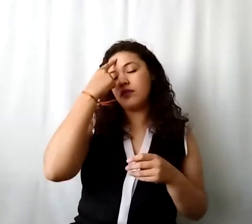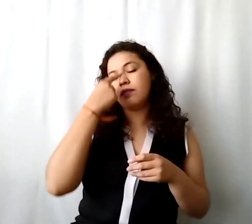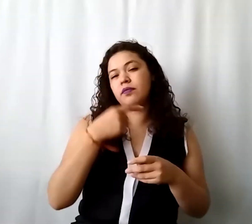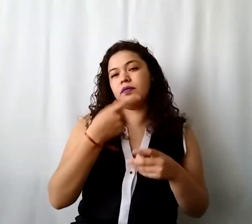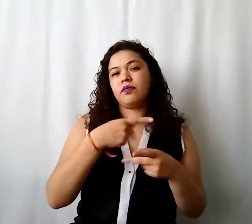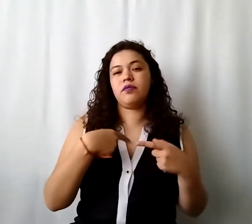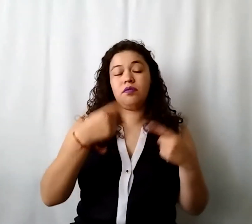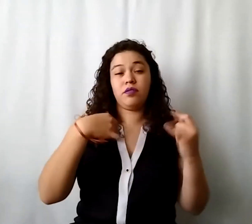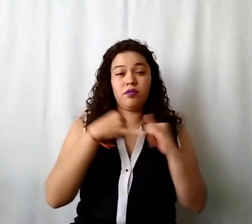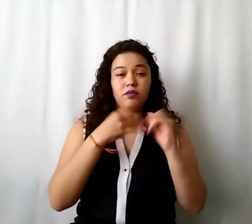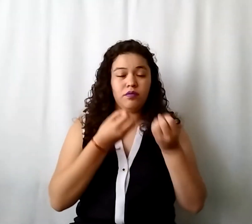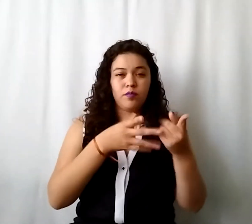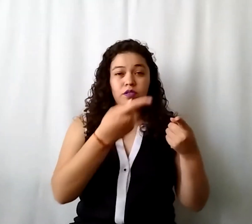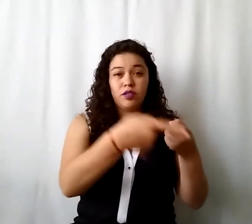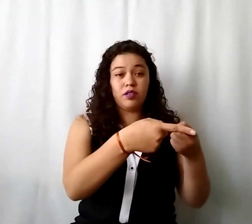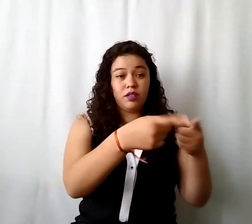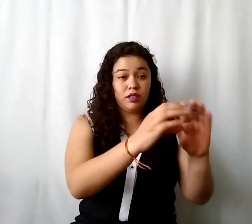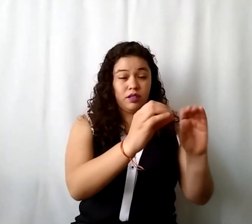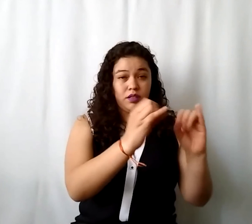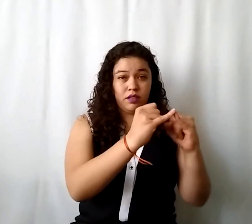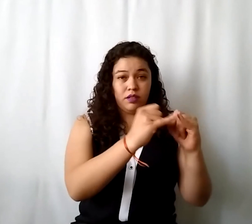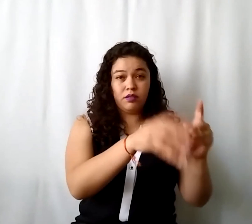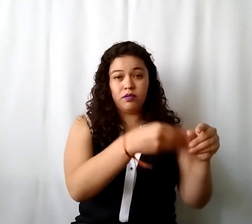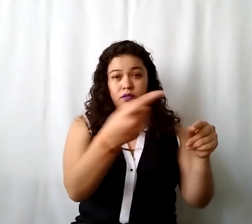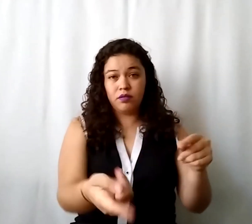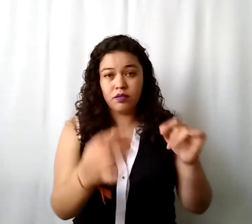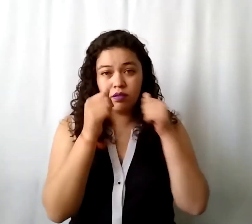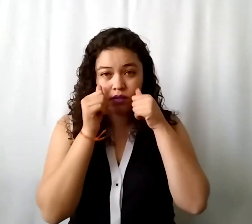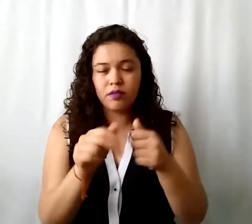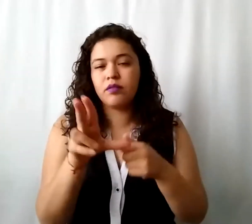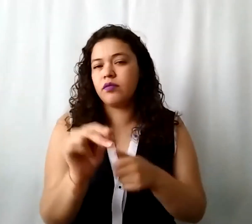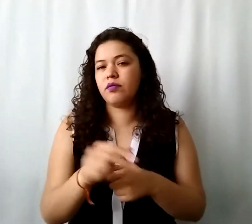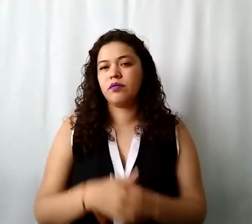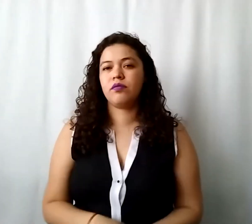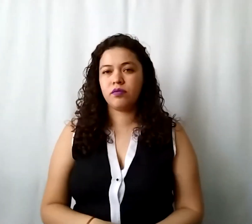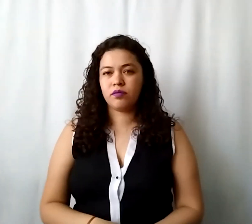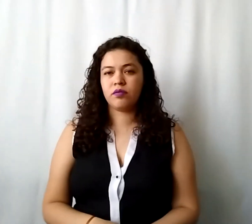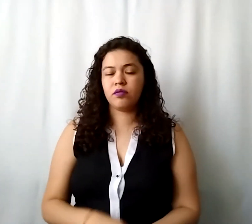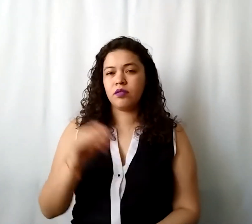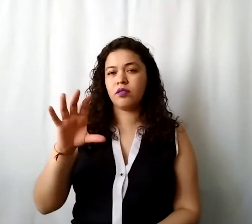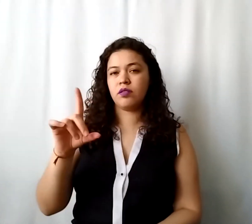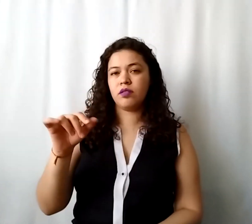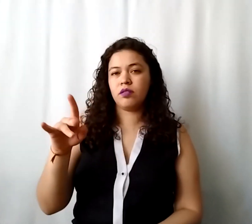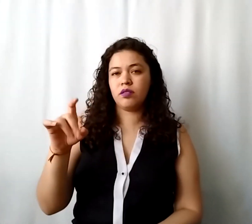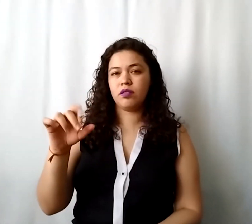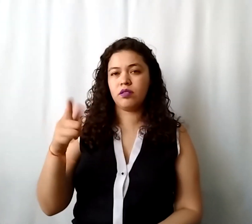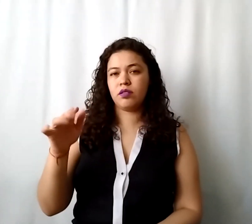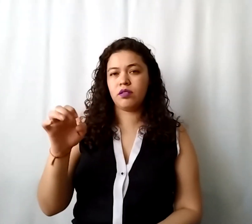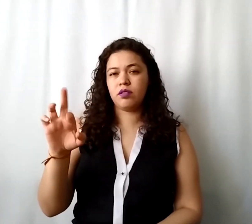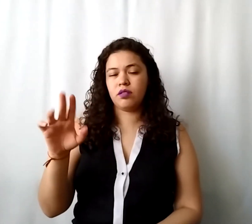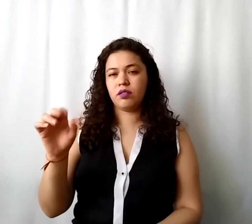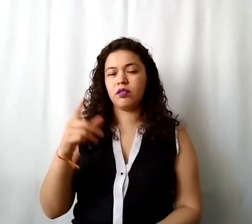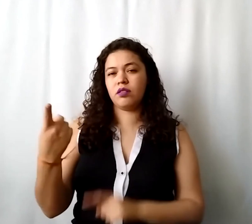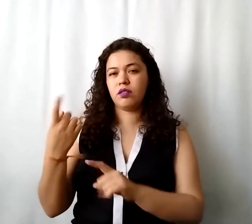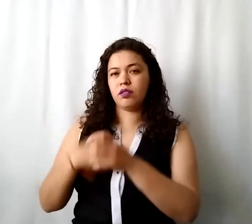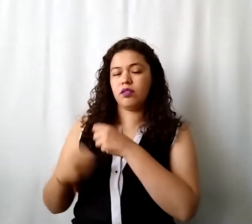que atiende cada organización bien de Carolina Guerrero Cruz el año pasado cuando me arrojaron